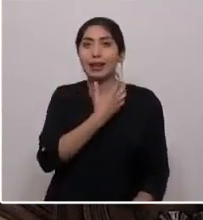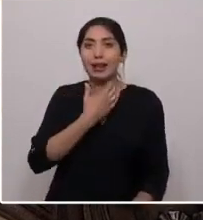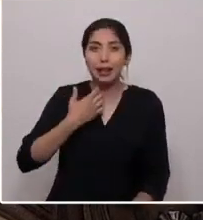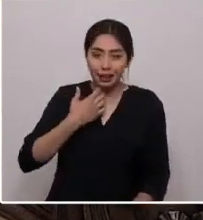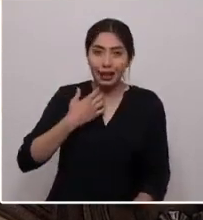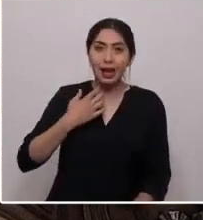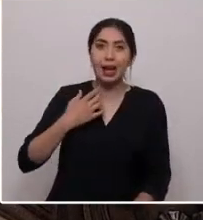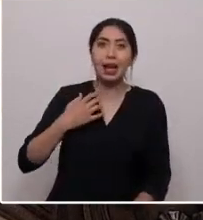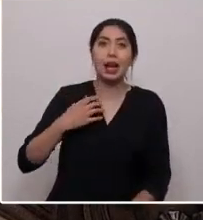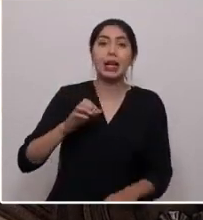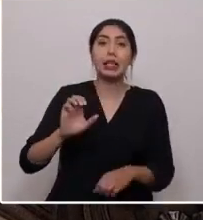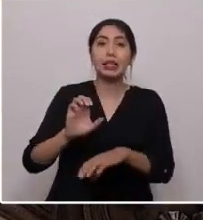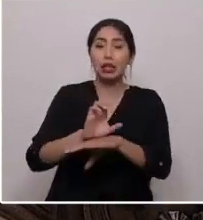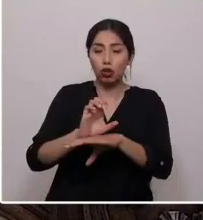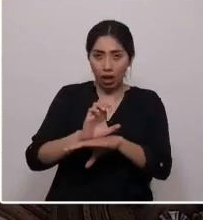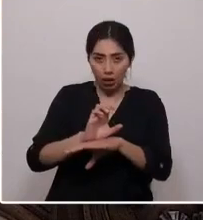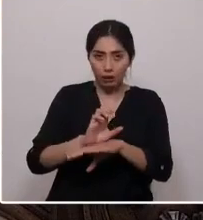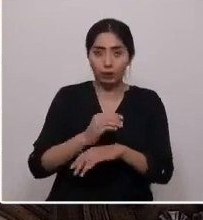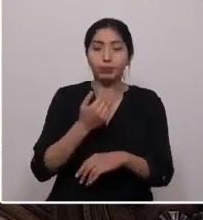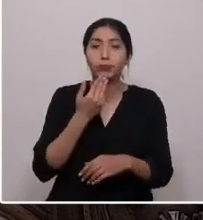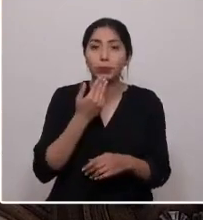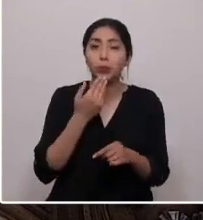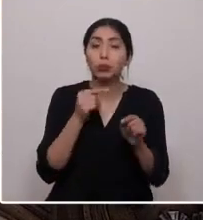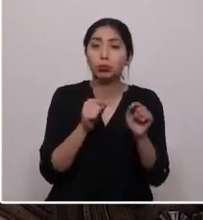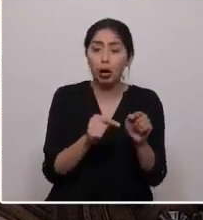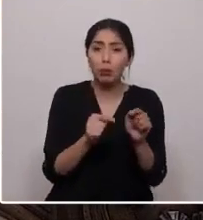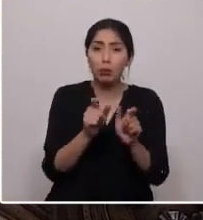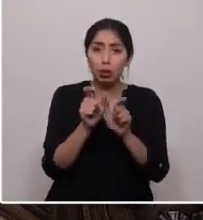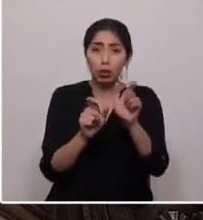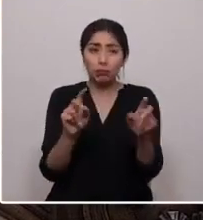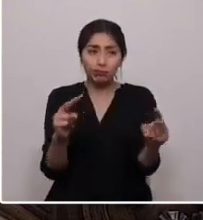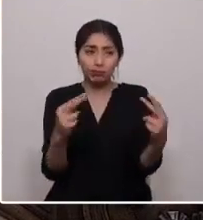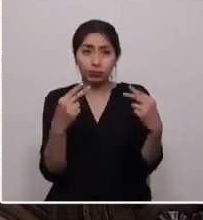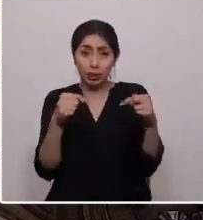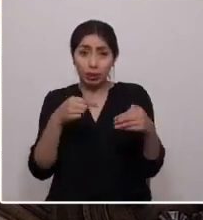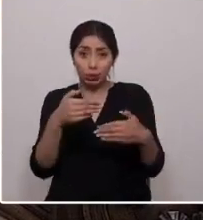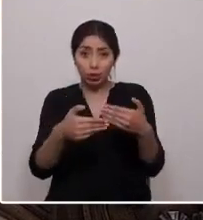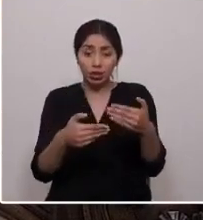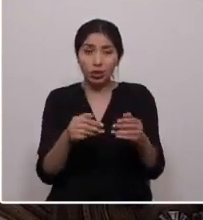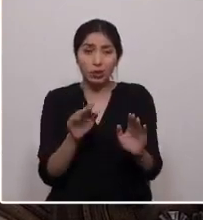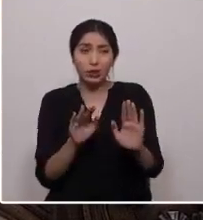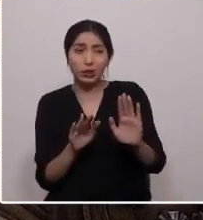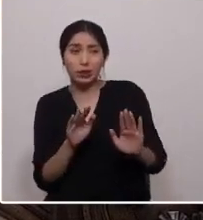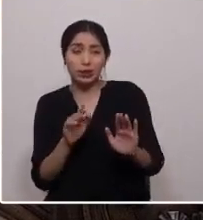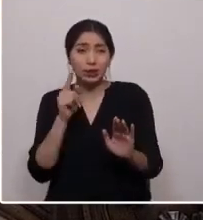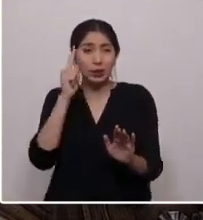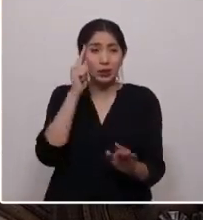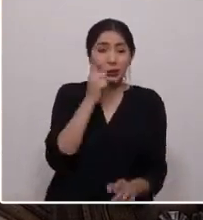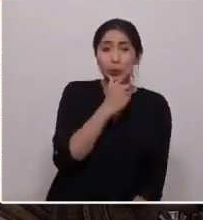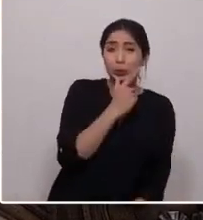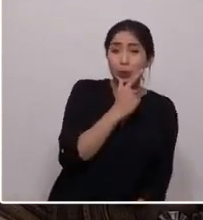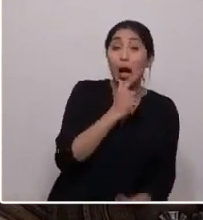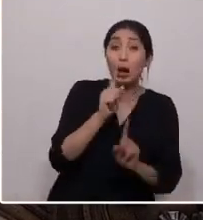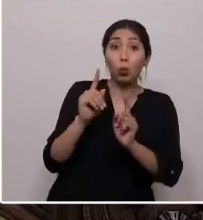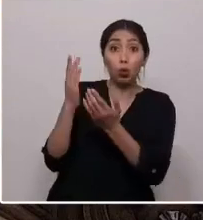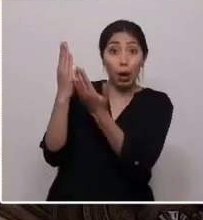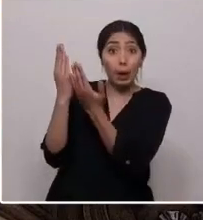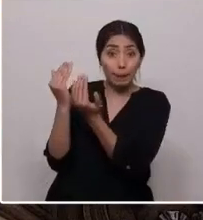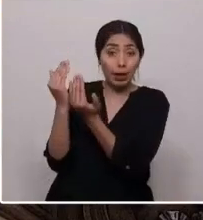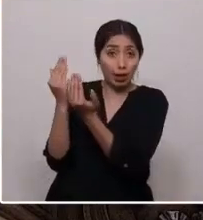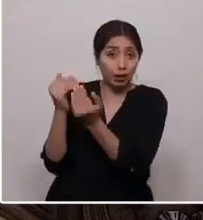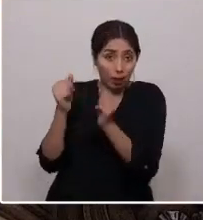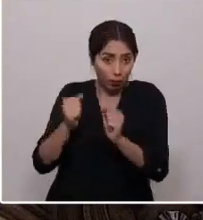Ciudadanos que miran este proceso con sentimientos muchas veces encontrados, algunos con una esperanza de poder realizar aquí